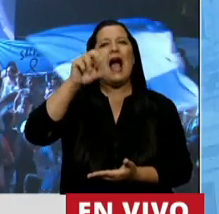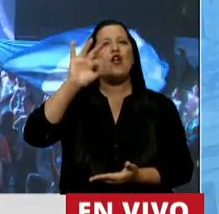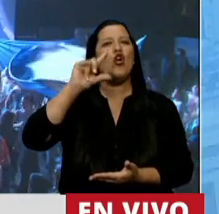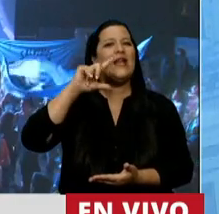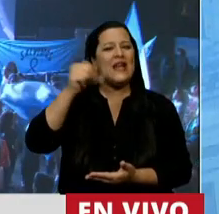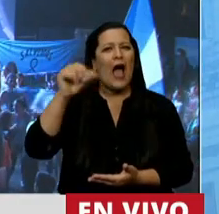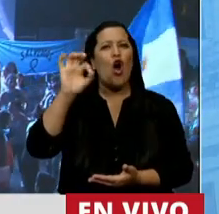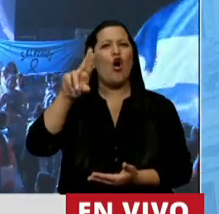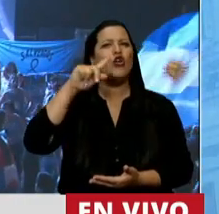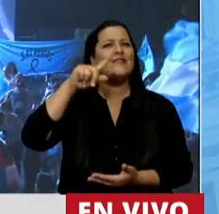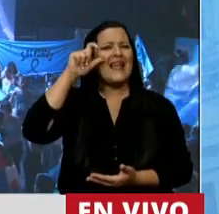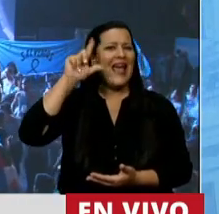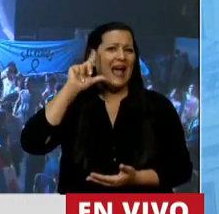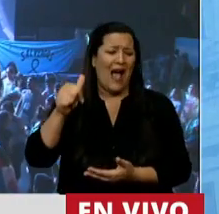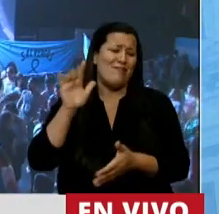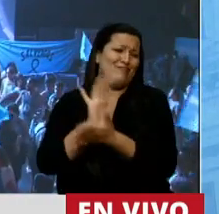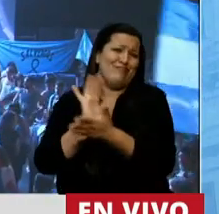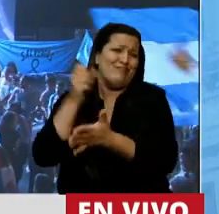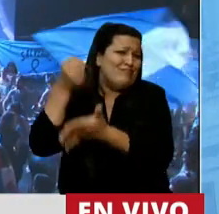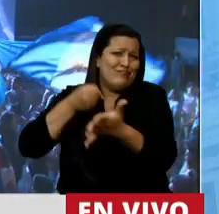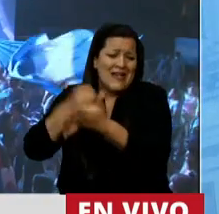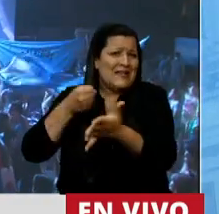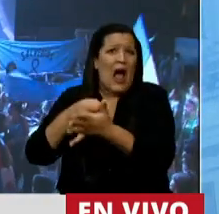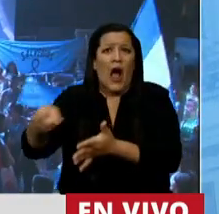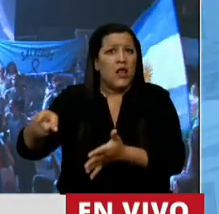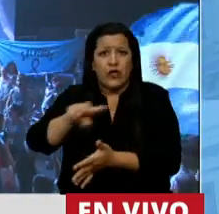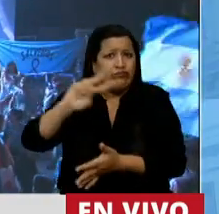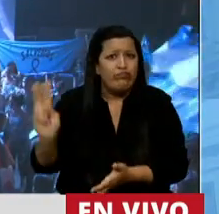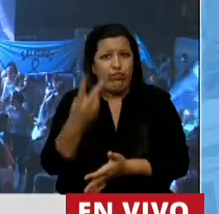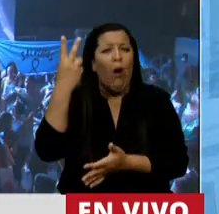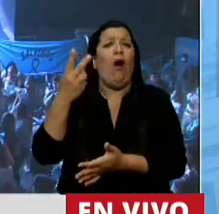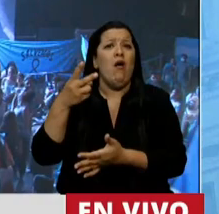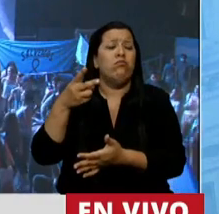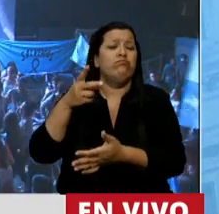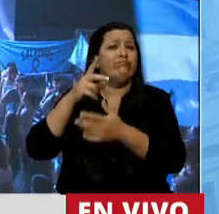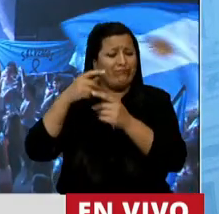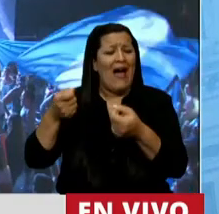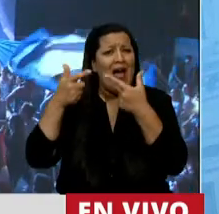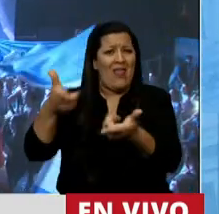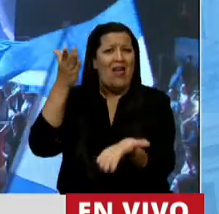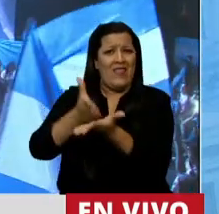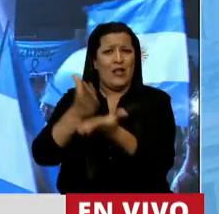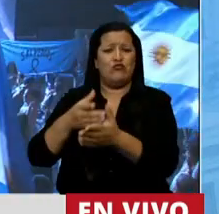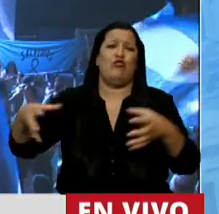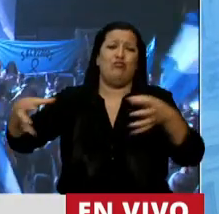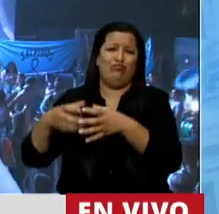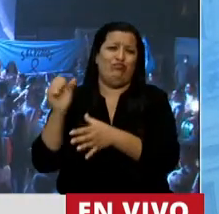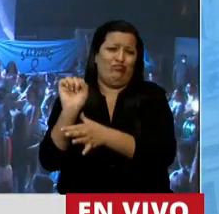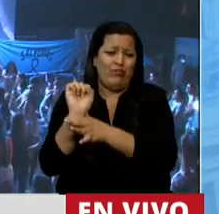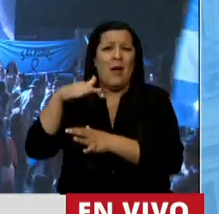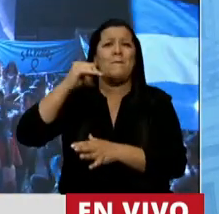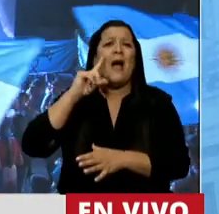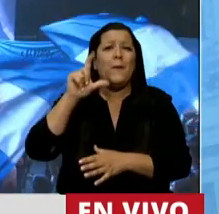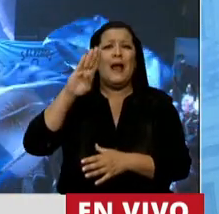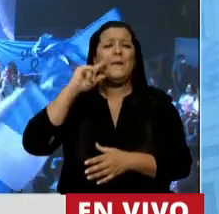una militante y luchadora de los derechos de las mujeres que brindó su vida para la ampliación de los derechos, junto a otras grandes como Mabel Bianco,